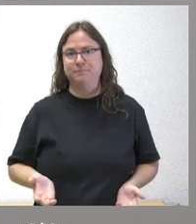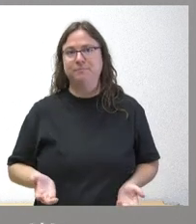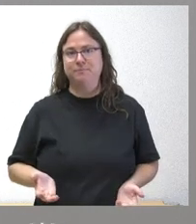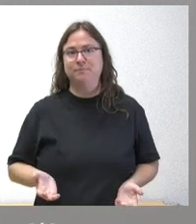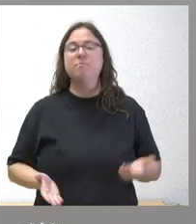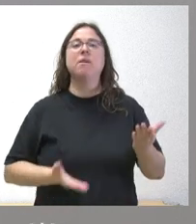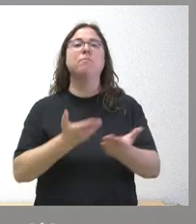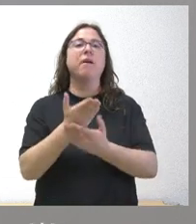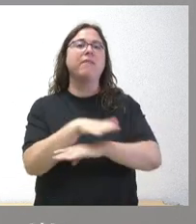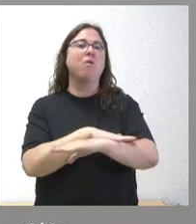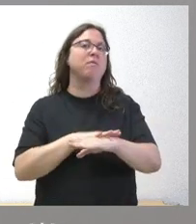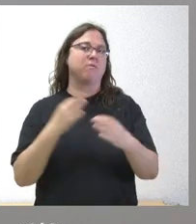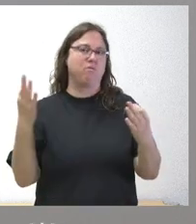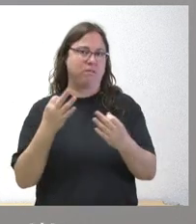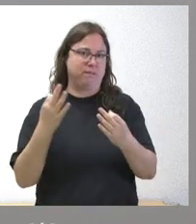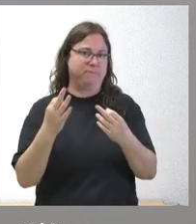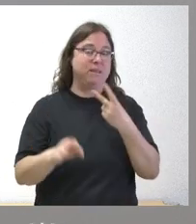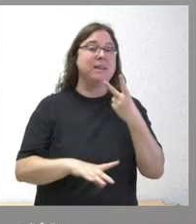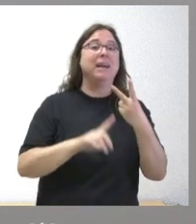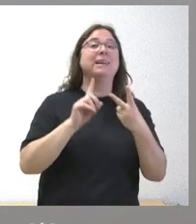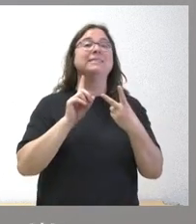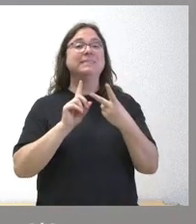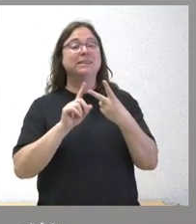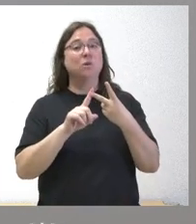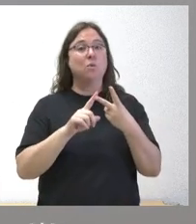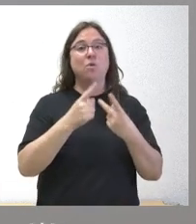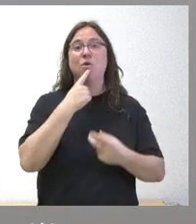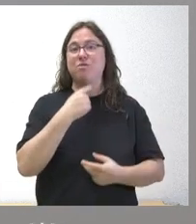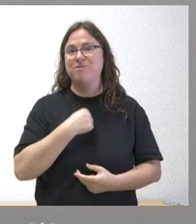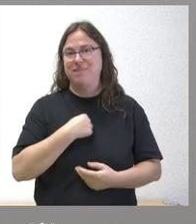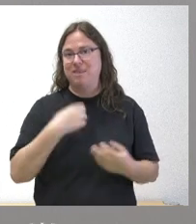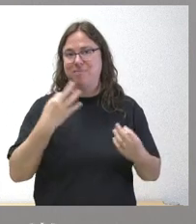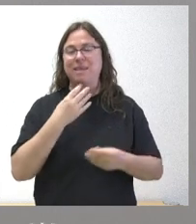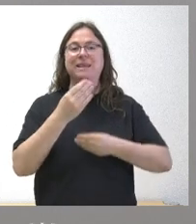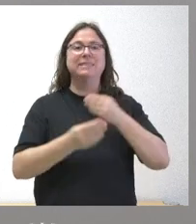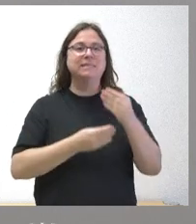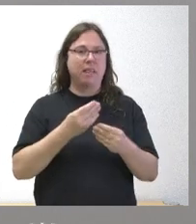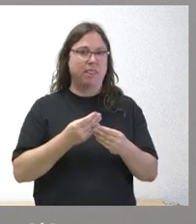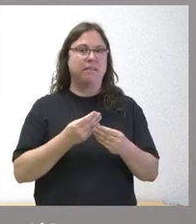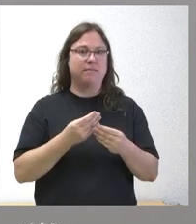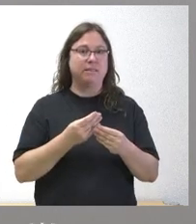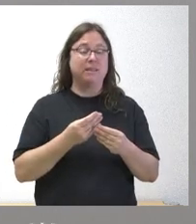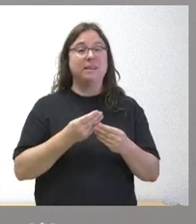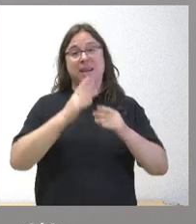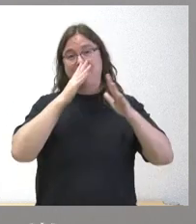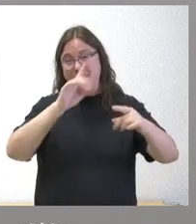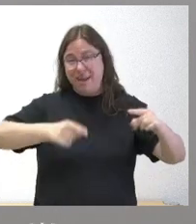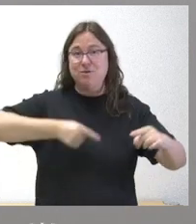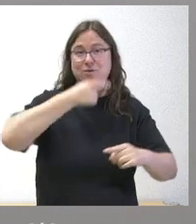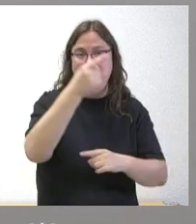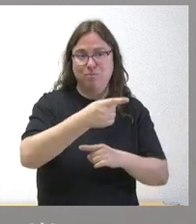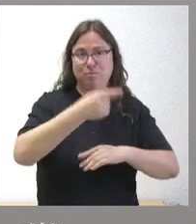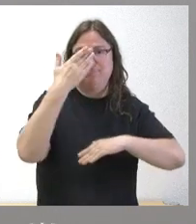plantea el gobierno segundo que se nos diga qué es lo que se va a hacer diez años después de caducar el sistema